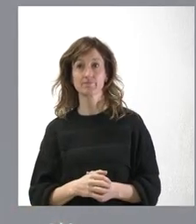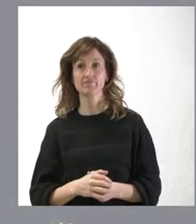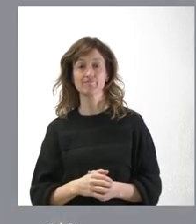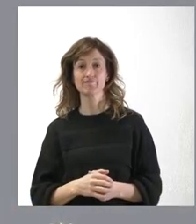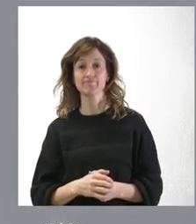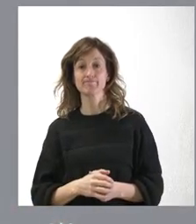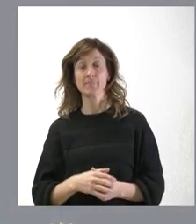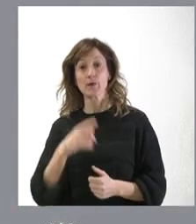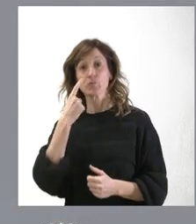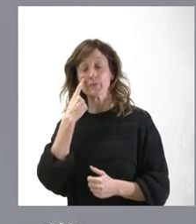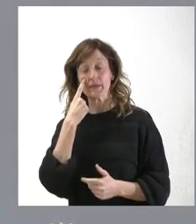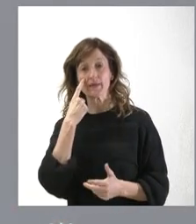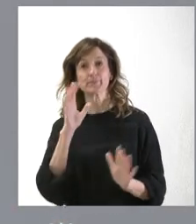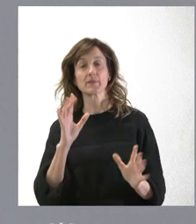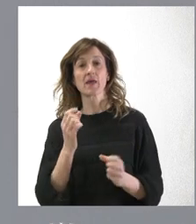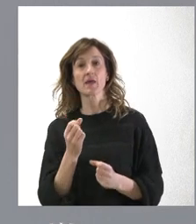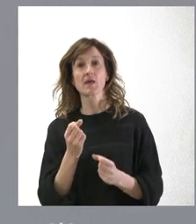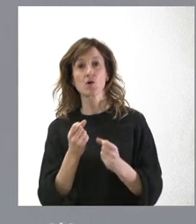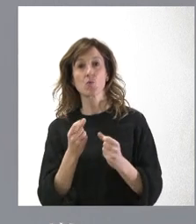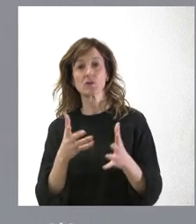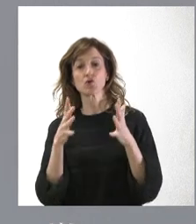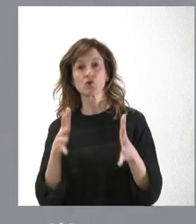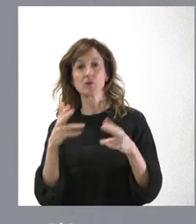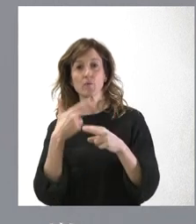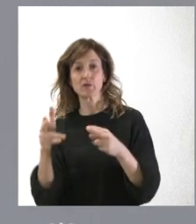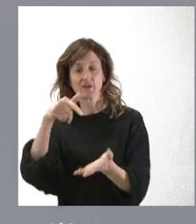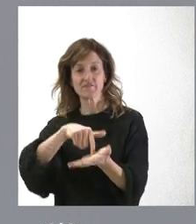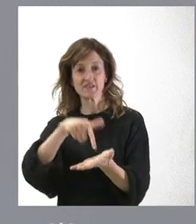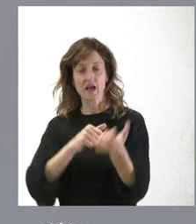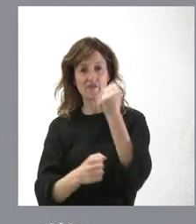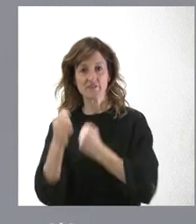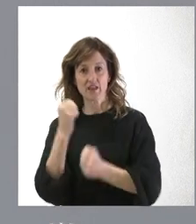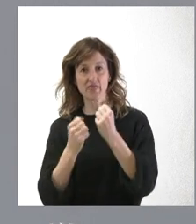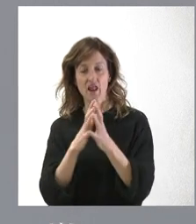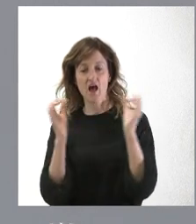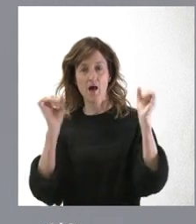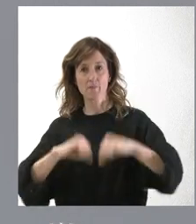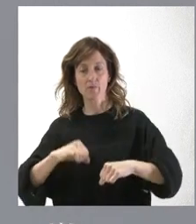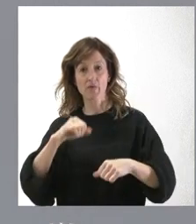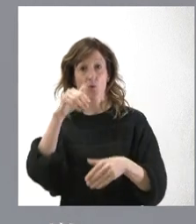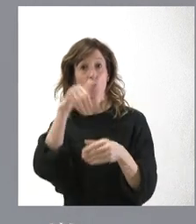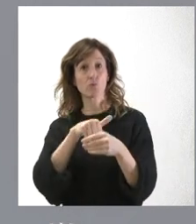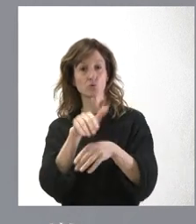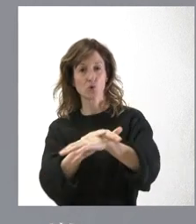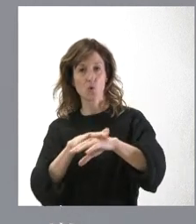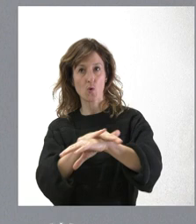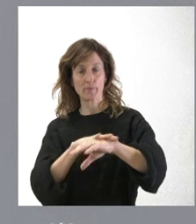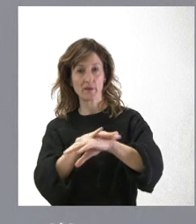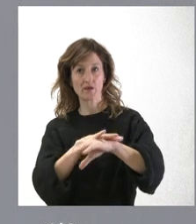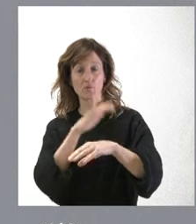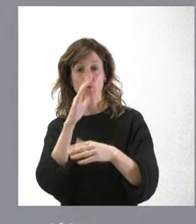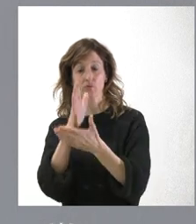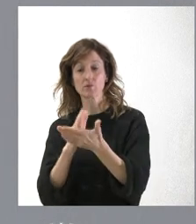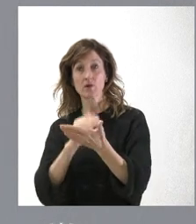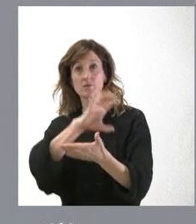Mire, la cifra la conocimos en el Consejo de Política Fiscal y Financiera. Se aprobó con los votos del Gobierno, porque la mayoría de las comunidades